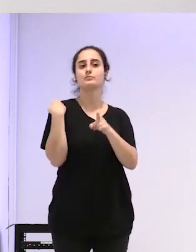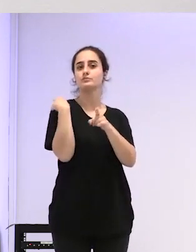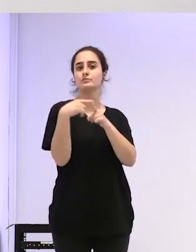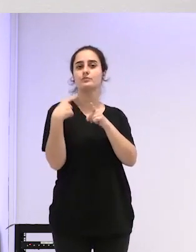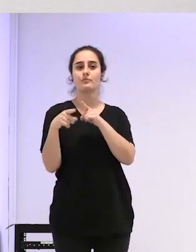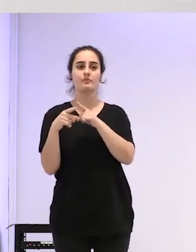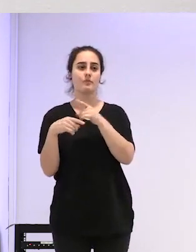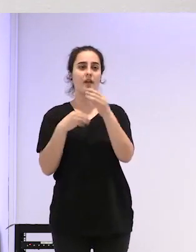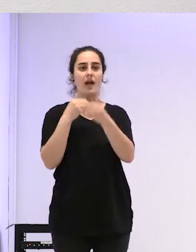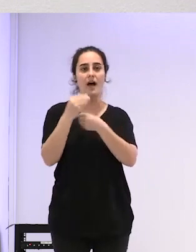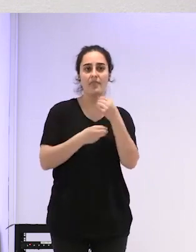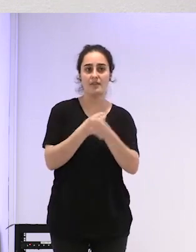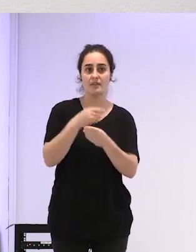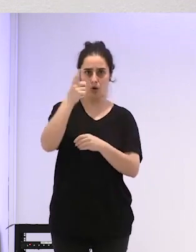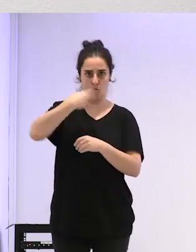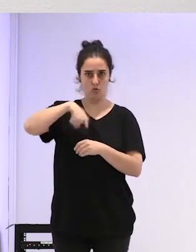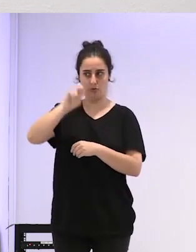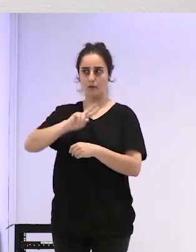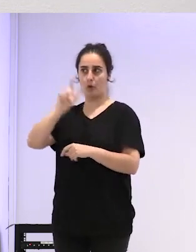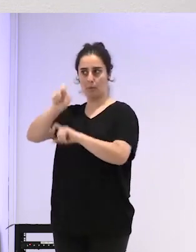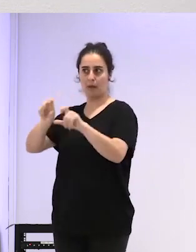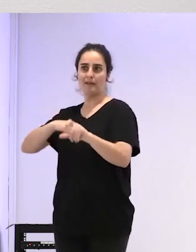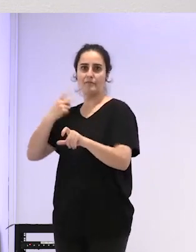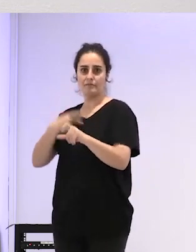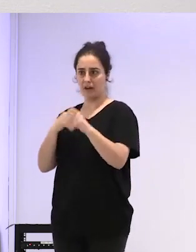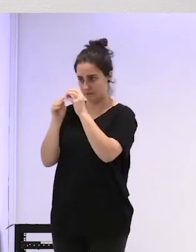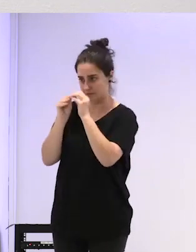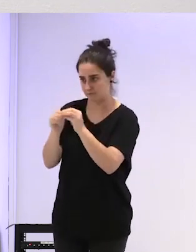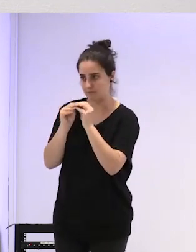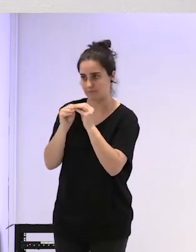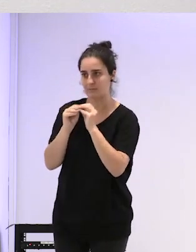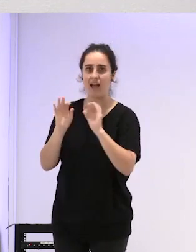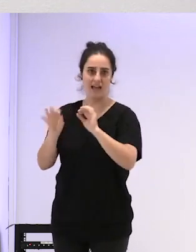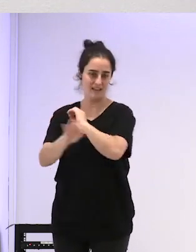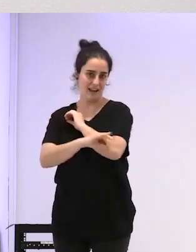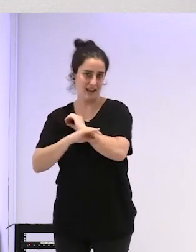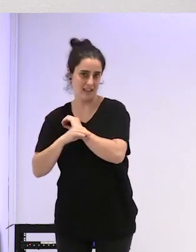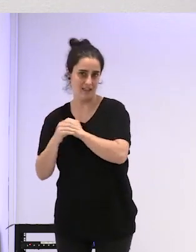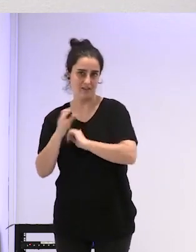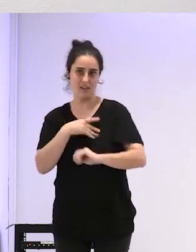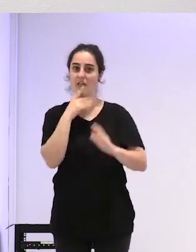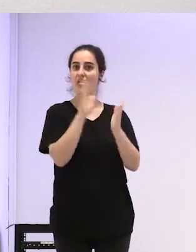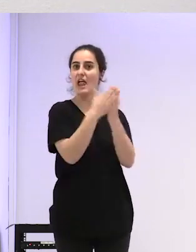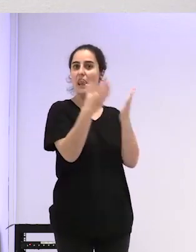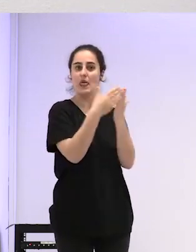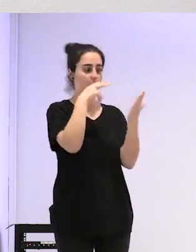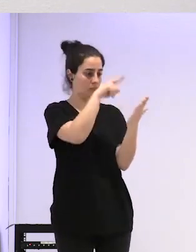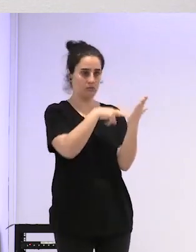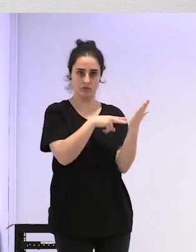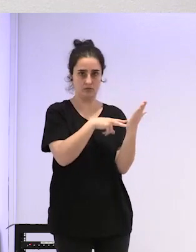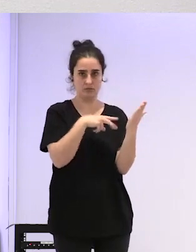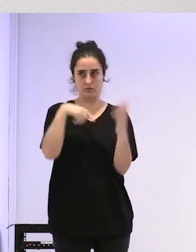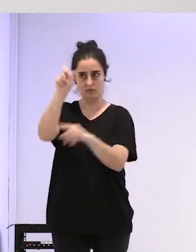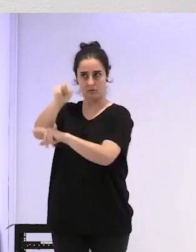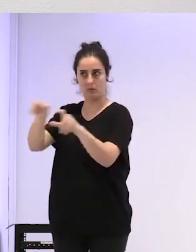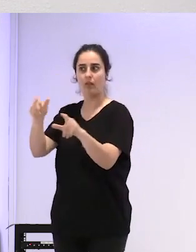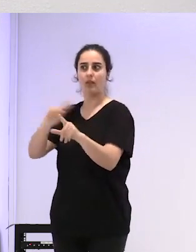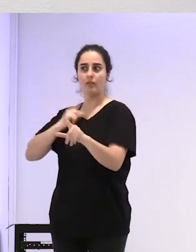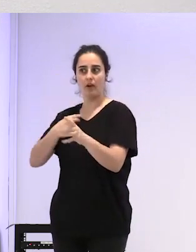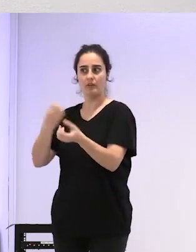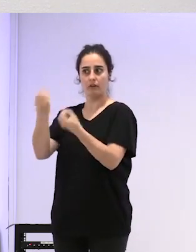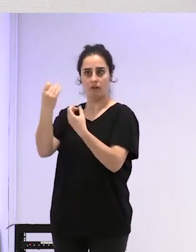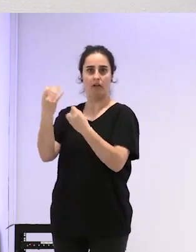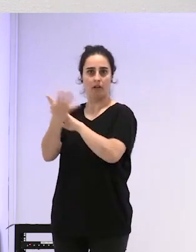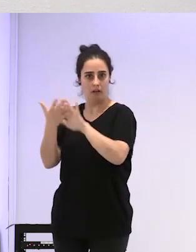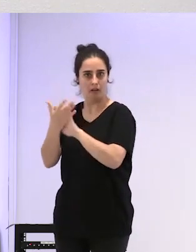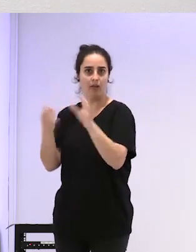ido además diseñando con gente trans o sea no os penséis que esto viene en los libros ¿no? entonces bueno vale pues ahora